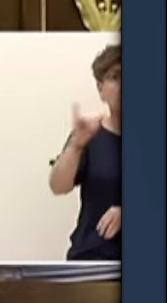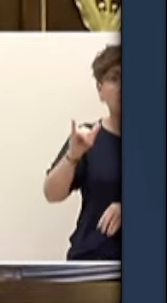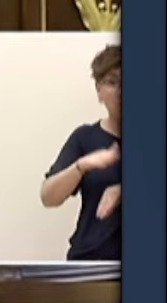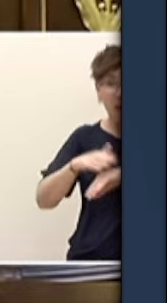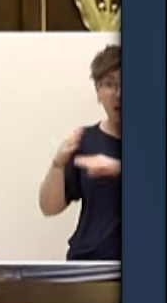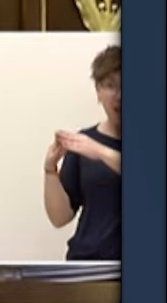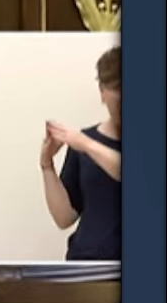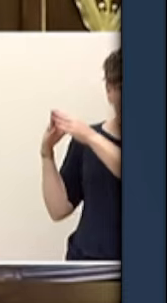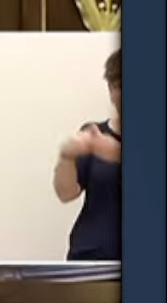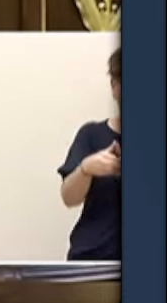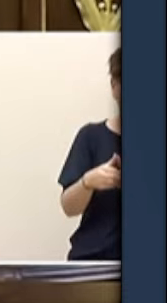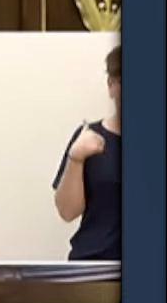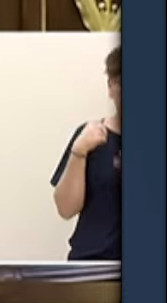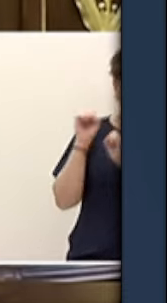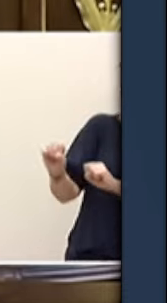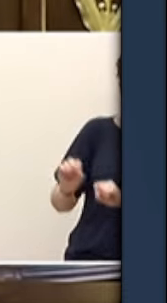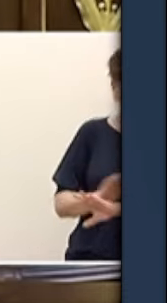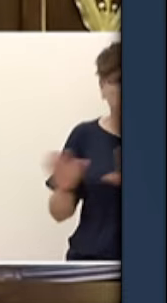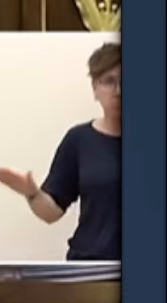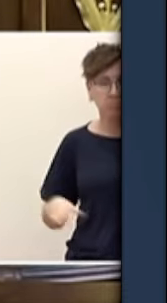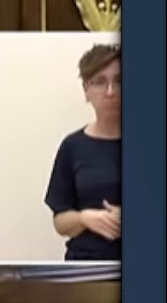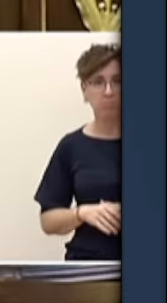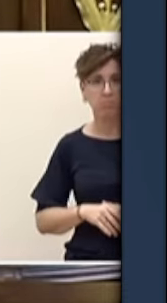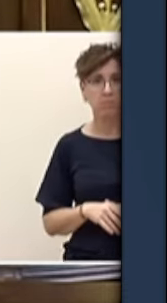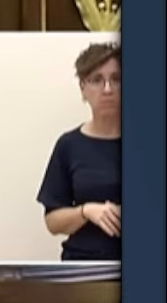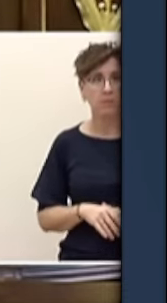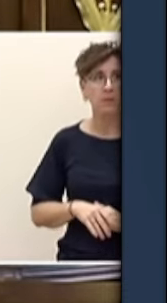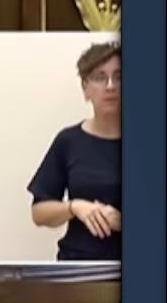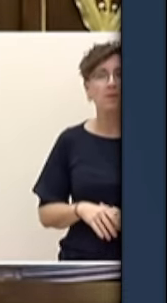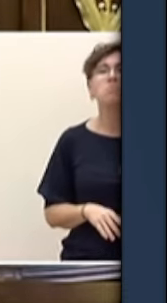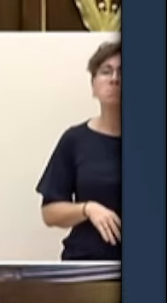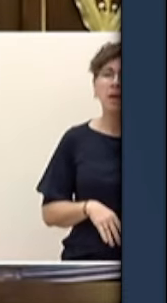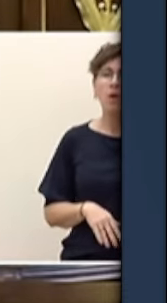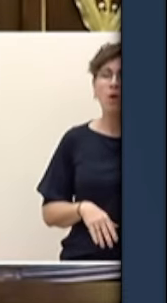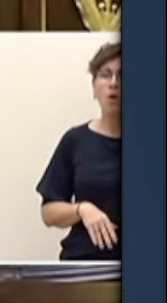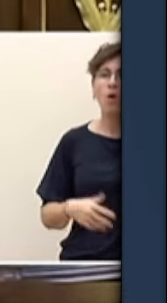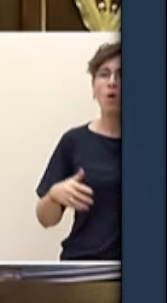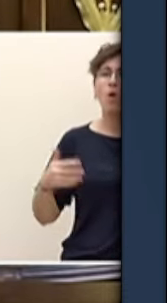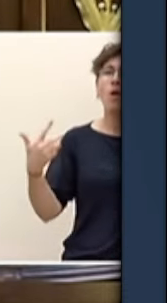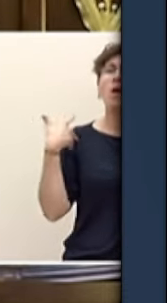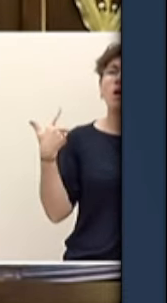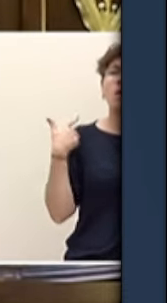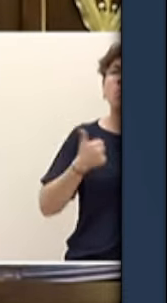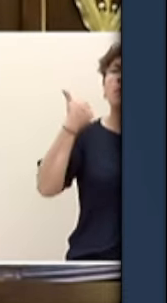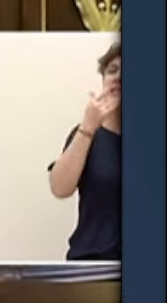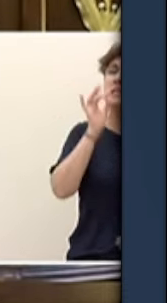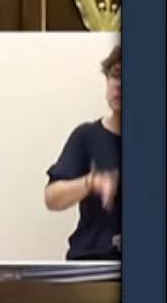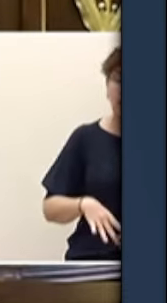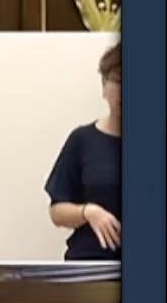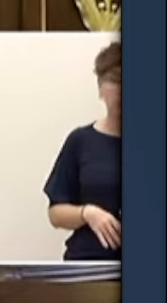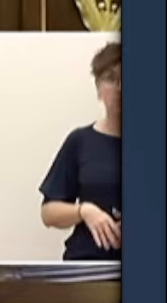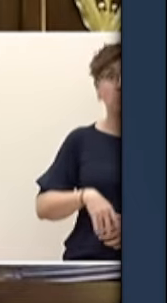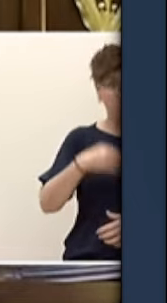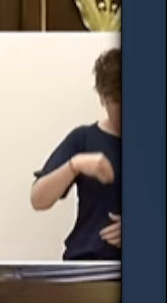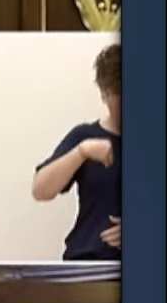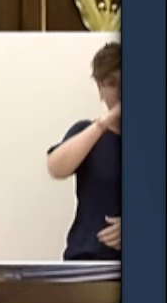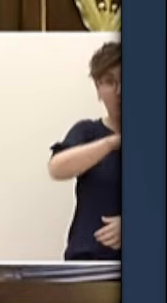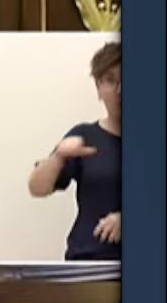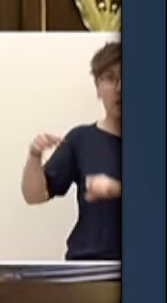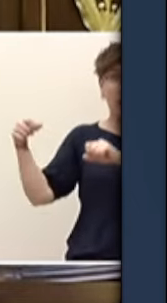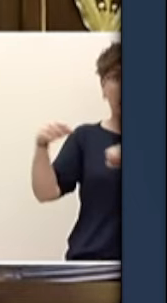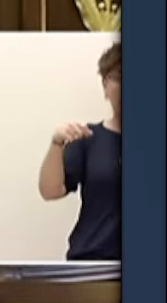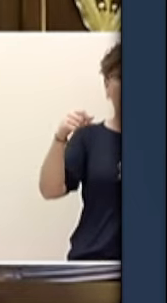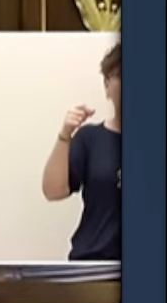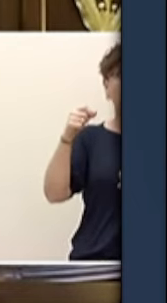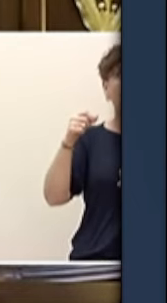¿Y quiénes son también los perjudicados, las víctimas? Pues los inmigrantes legales que respetan las leyes y las fronteras de los países